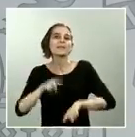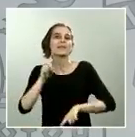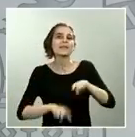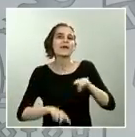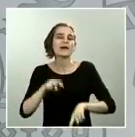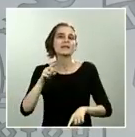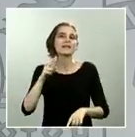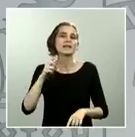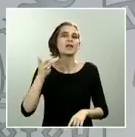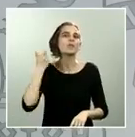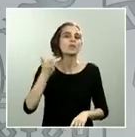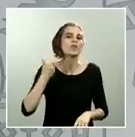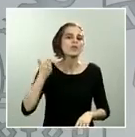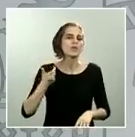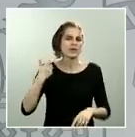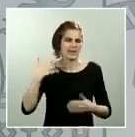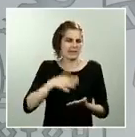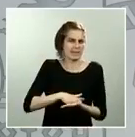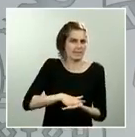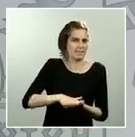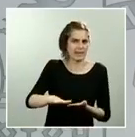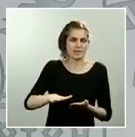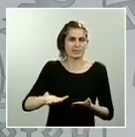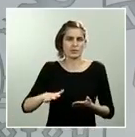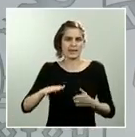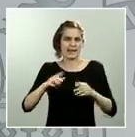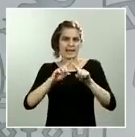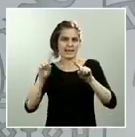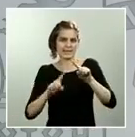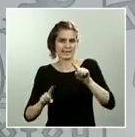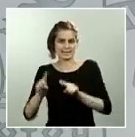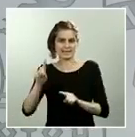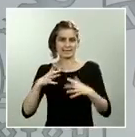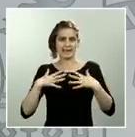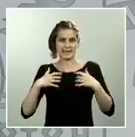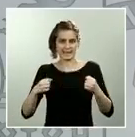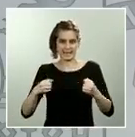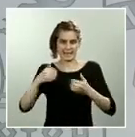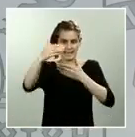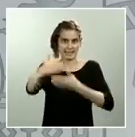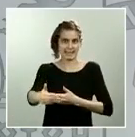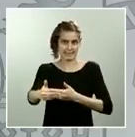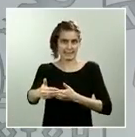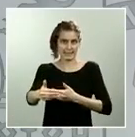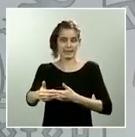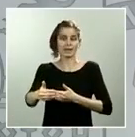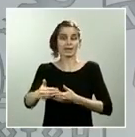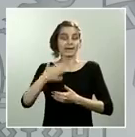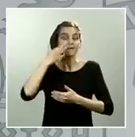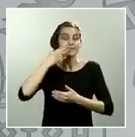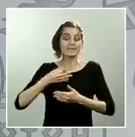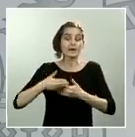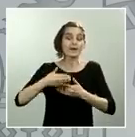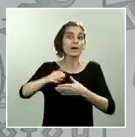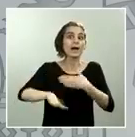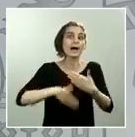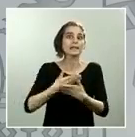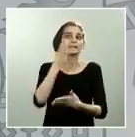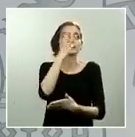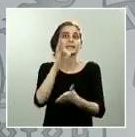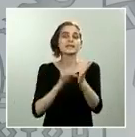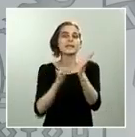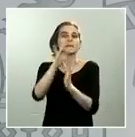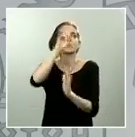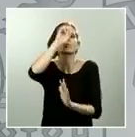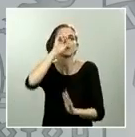sanitaria durante este periodo. Circunstancia que aún no conocemos que, por tanto, tendremos que estar muy pendientes,